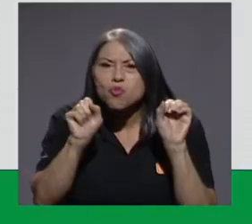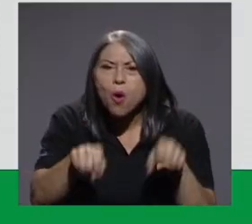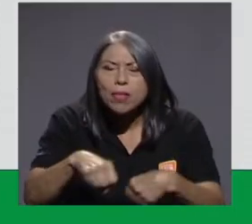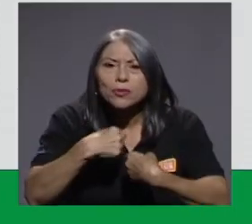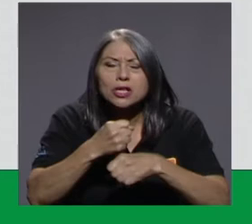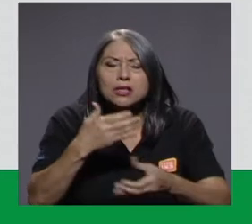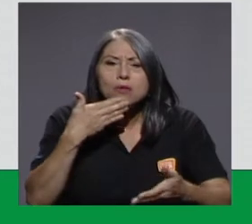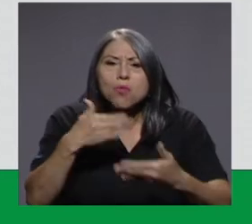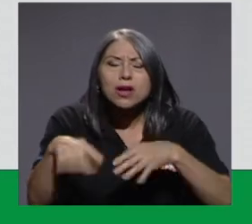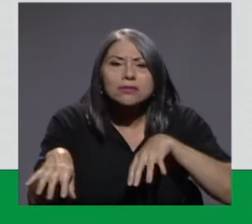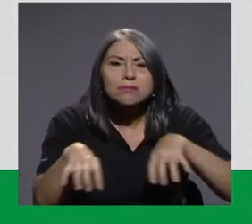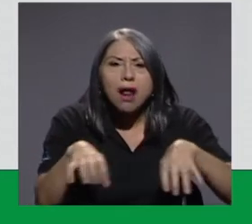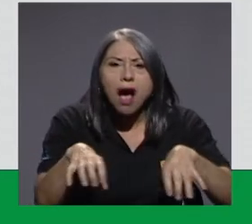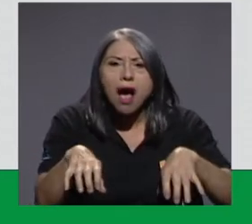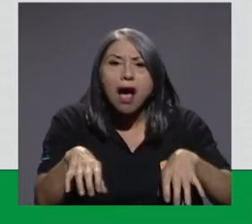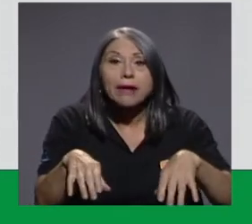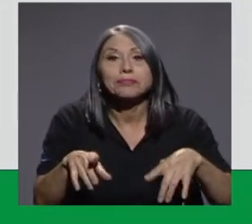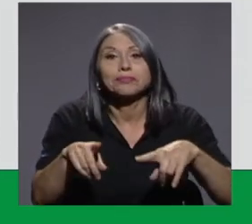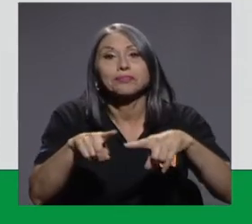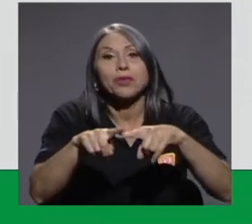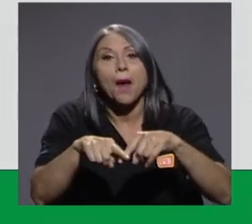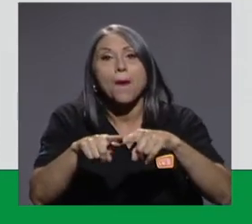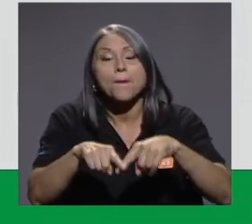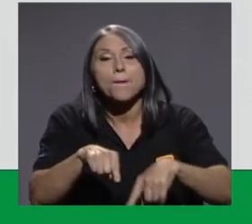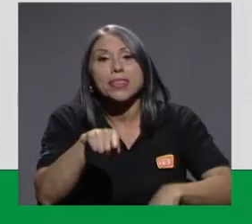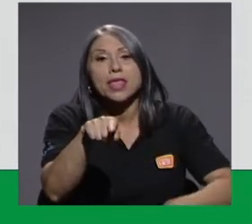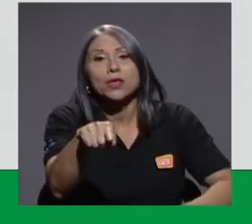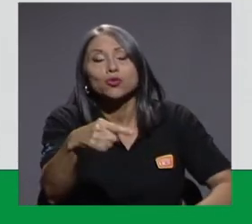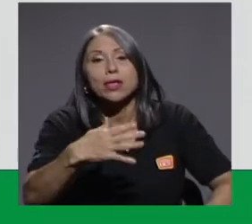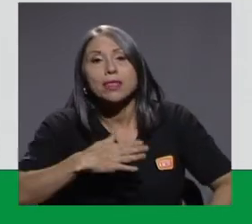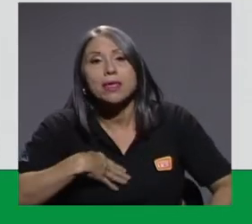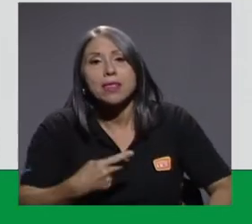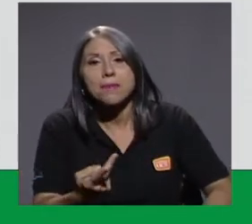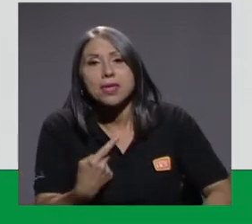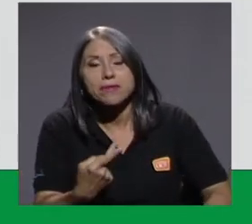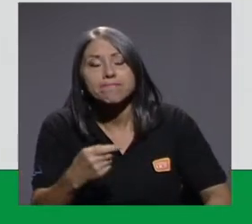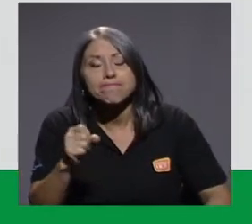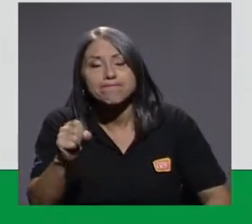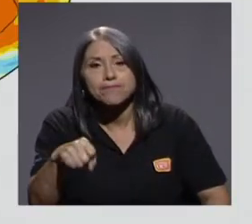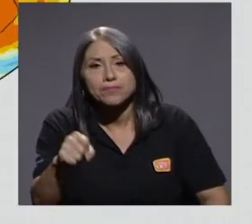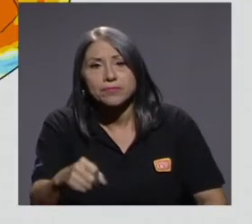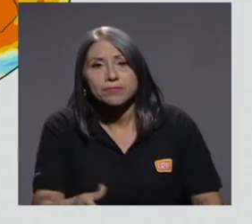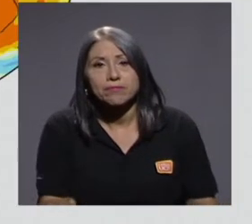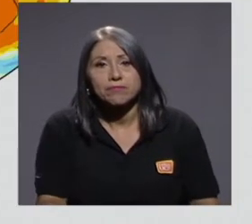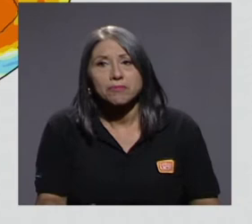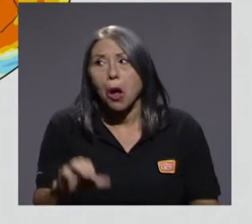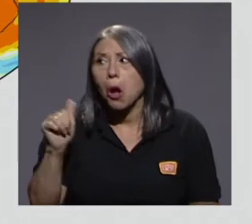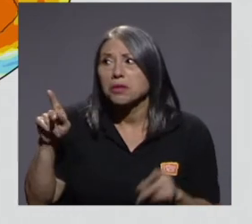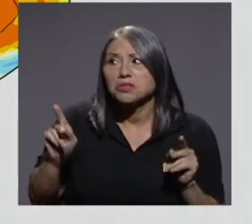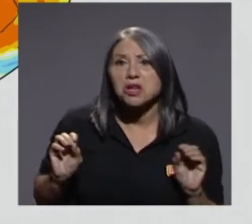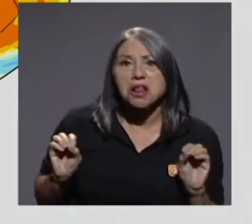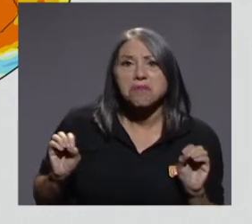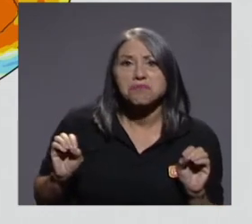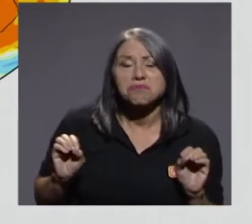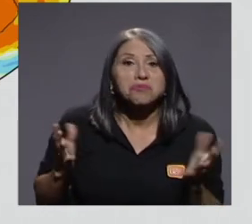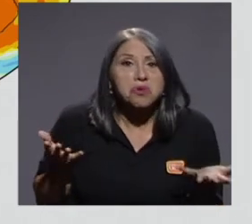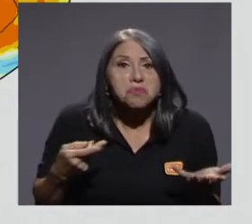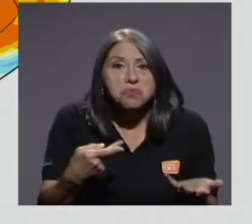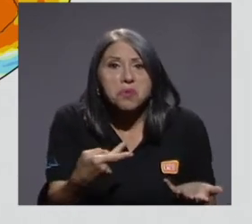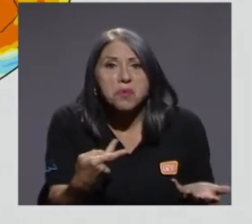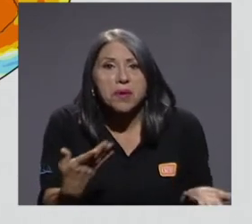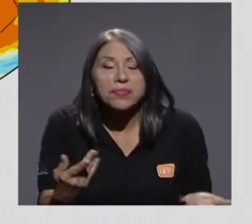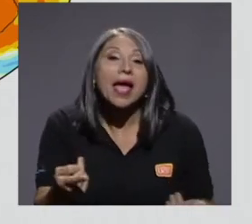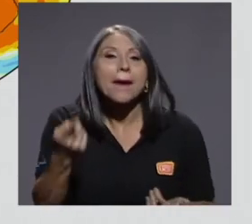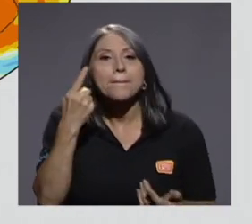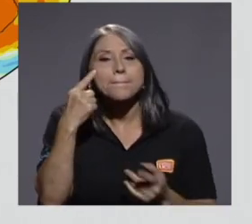prácticas? Bueno, eso va a depender de usted y de mí, definitivamente, de nadie más. Nadie puede hacer. Vean